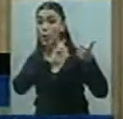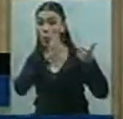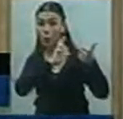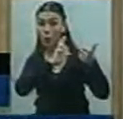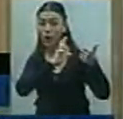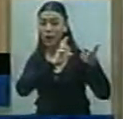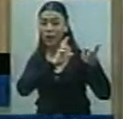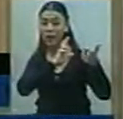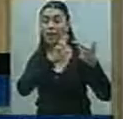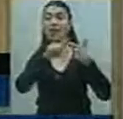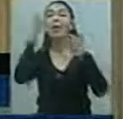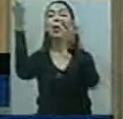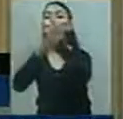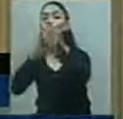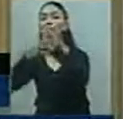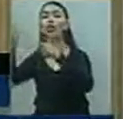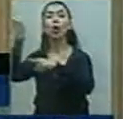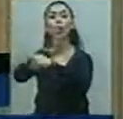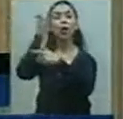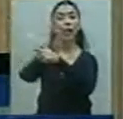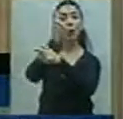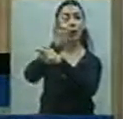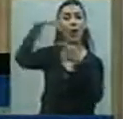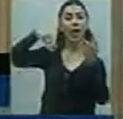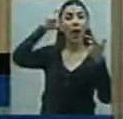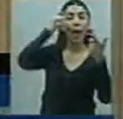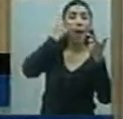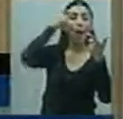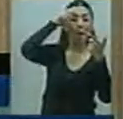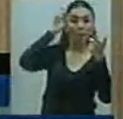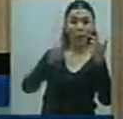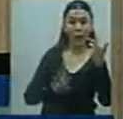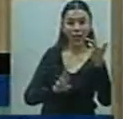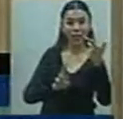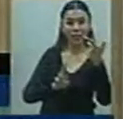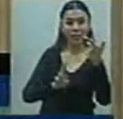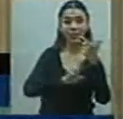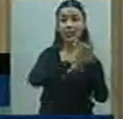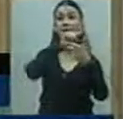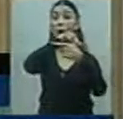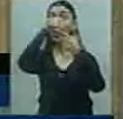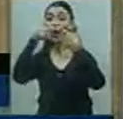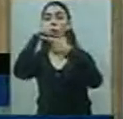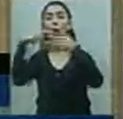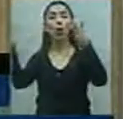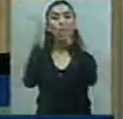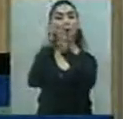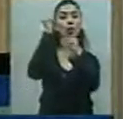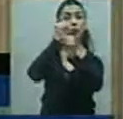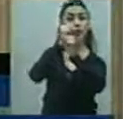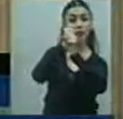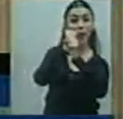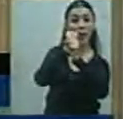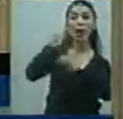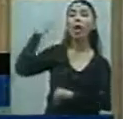el doctor Ekelmeyer, porque este consejo nos da el marco federal y tenemos que trabajar en consonancia con las